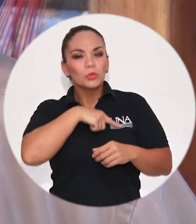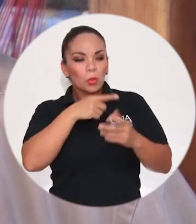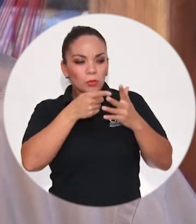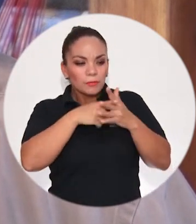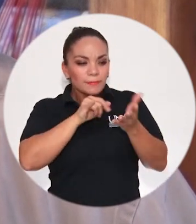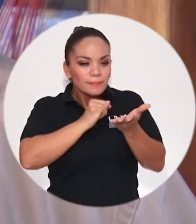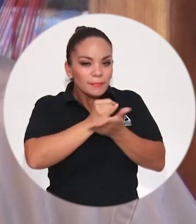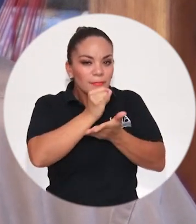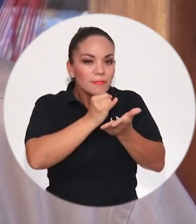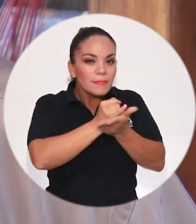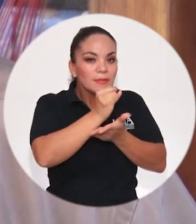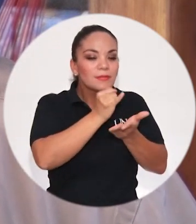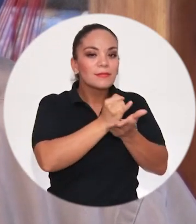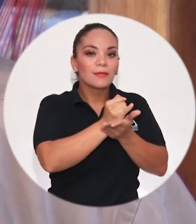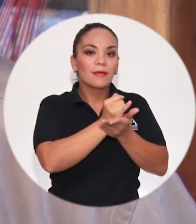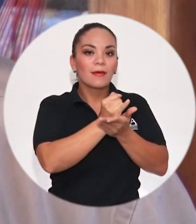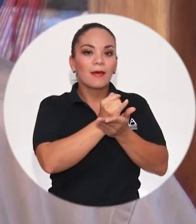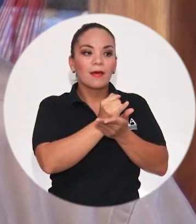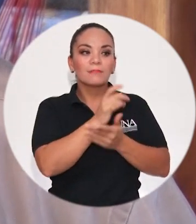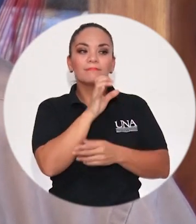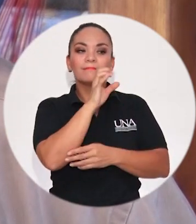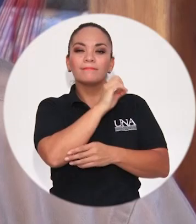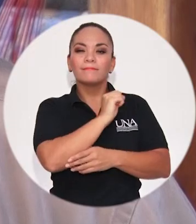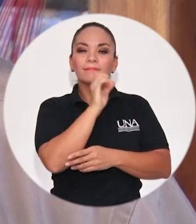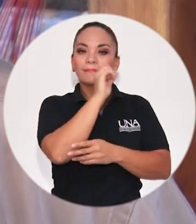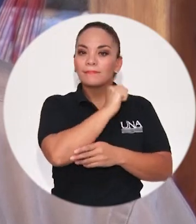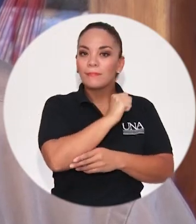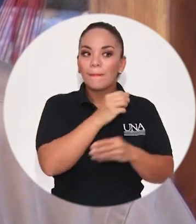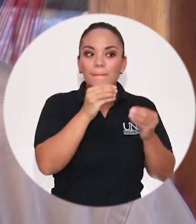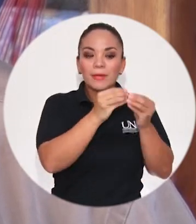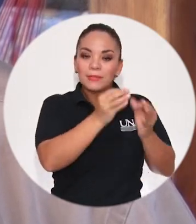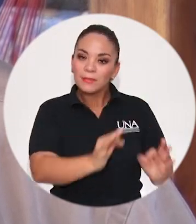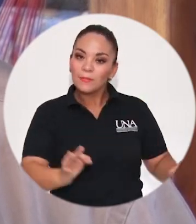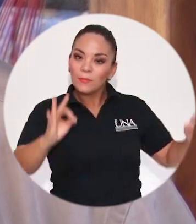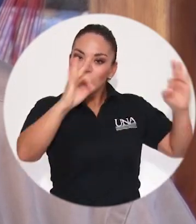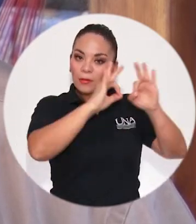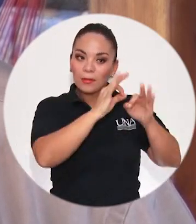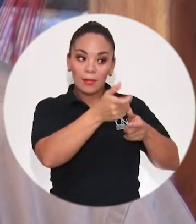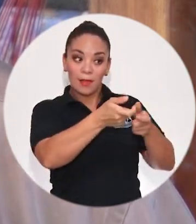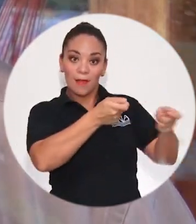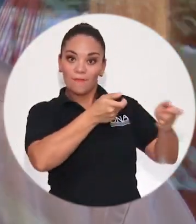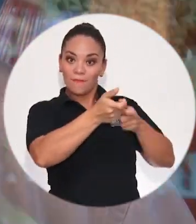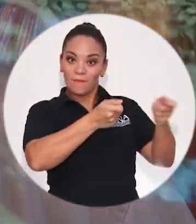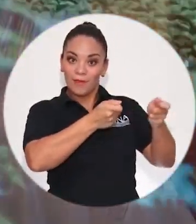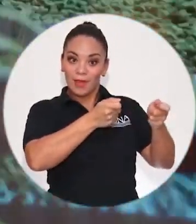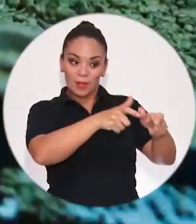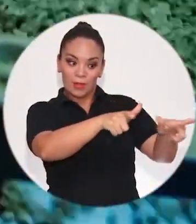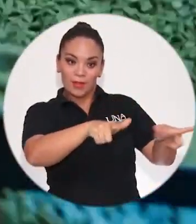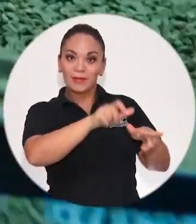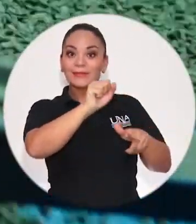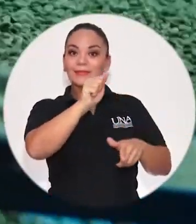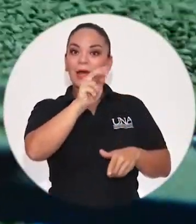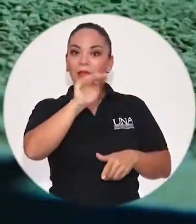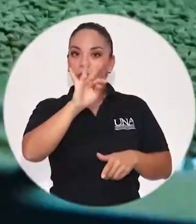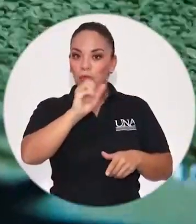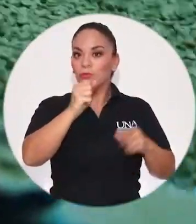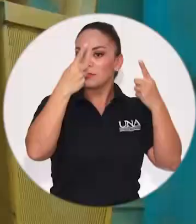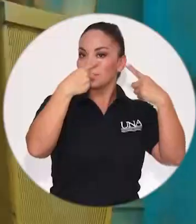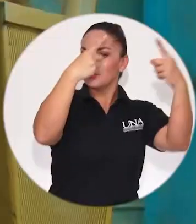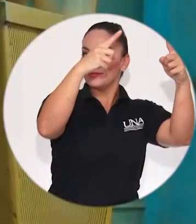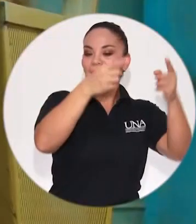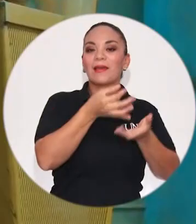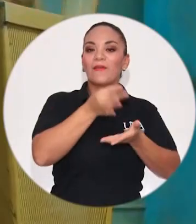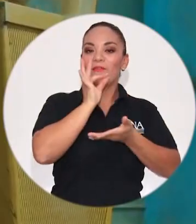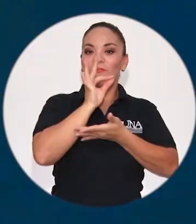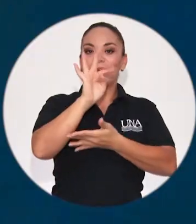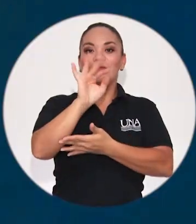ver que el recurso más importante de la caficultura de los santos era la fama y el prestigio del café Tarrasú, porque hubo una